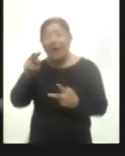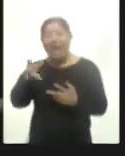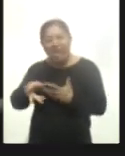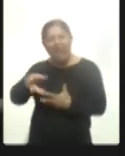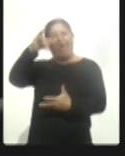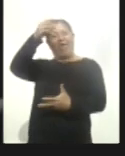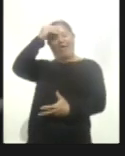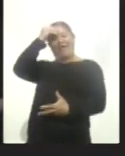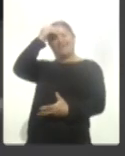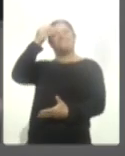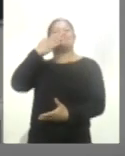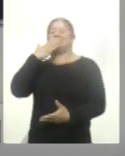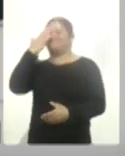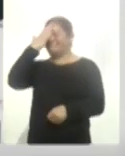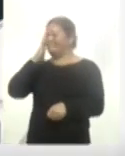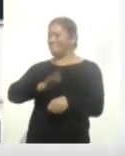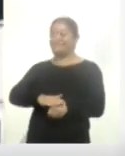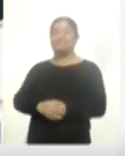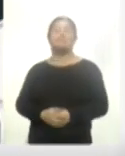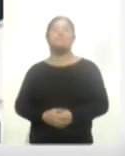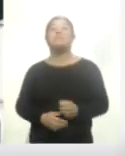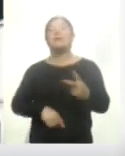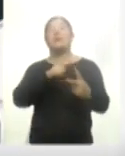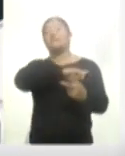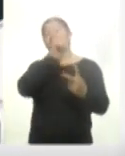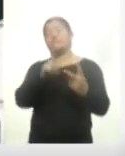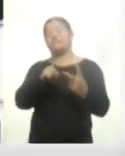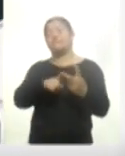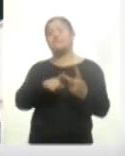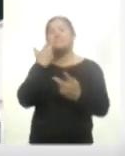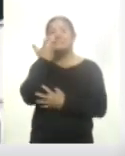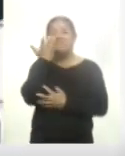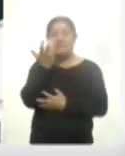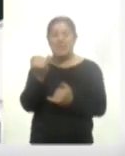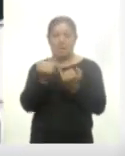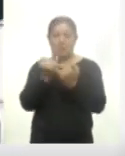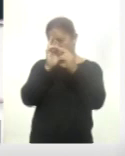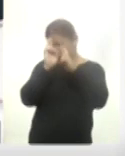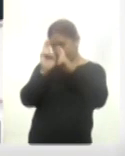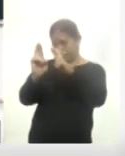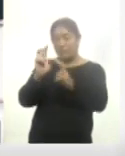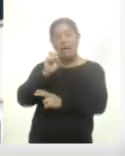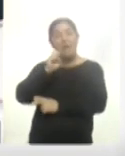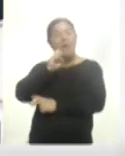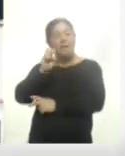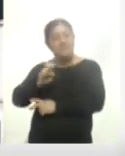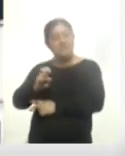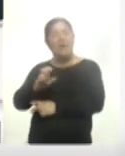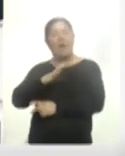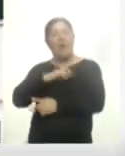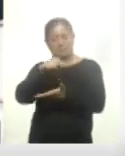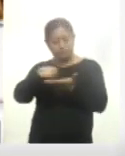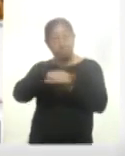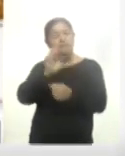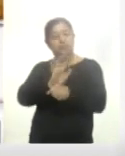chistín. Eso por un lado era el reto. Y por otro lado, queríamos hacer un homenaje a la amistad escribiendo una película y